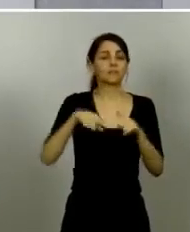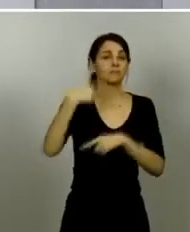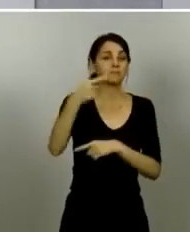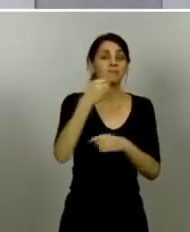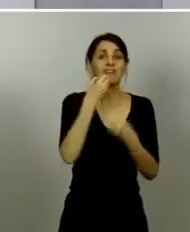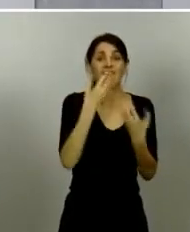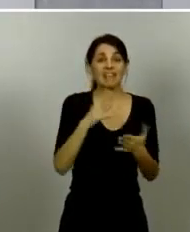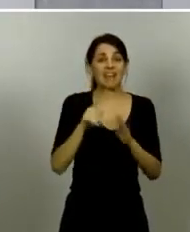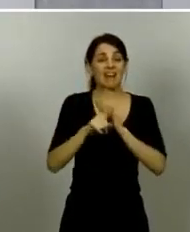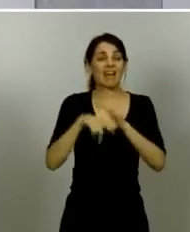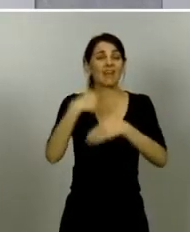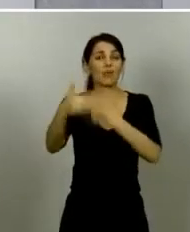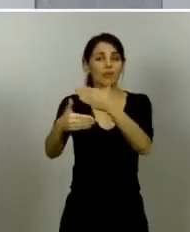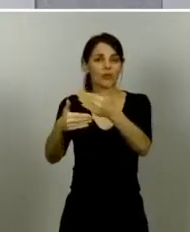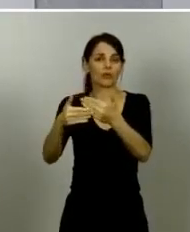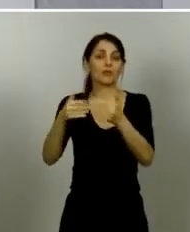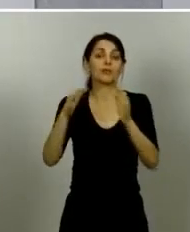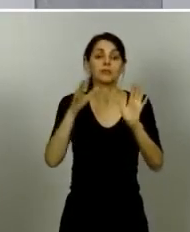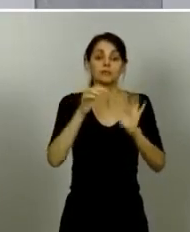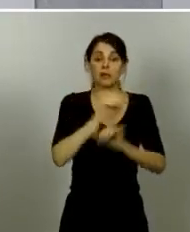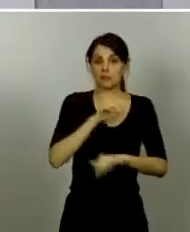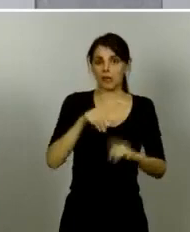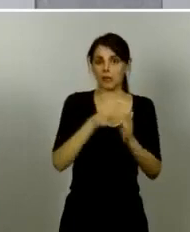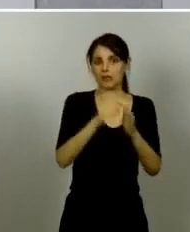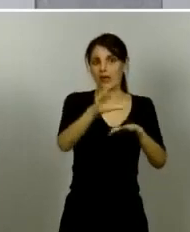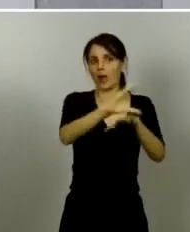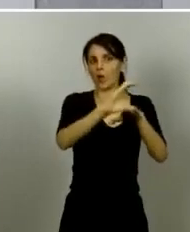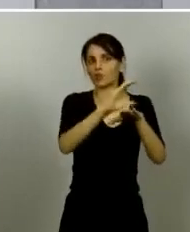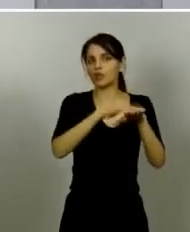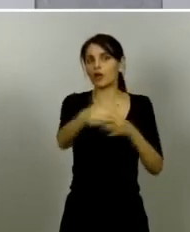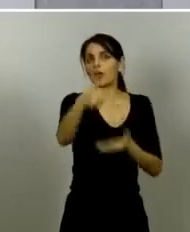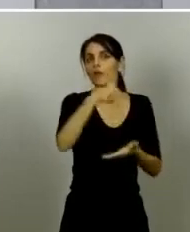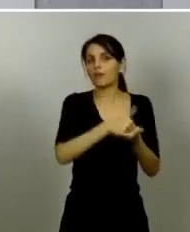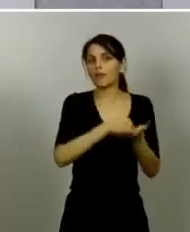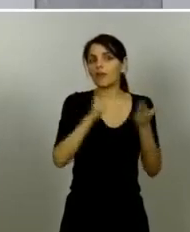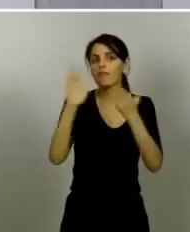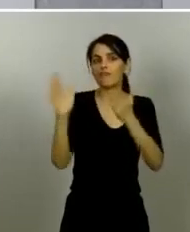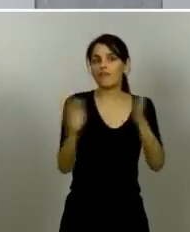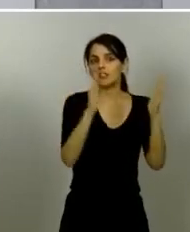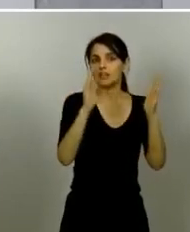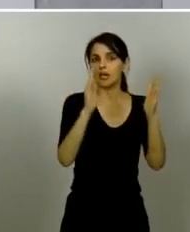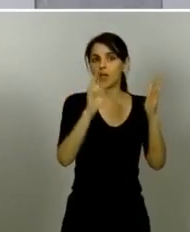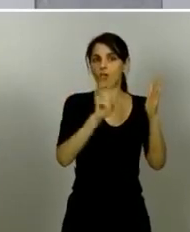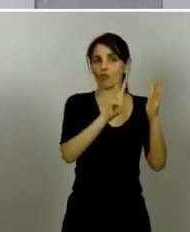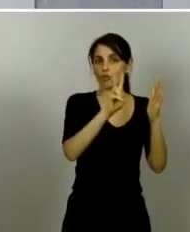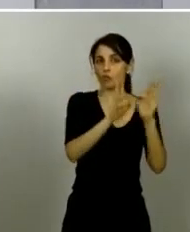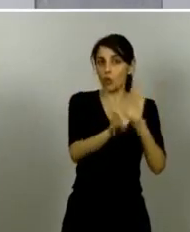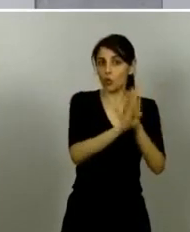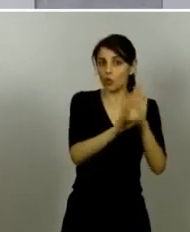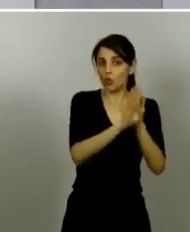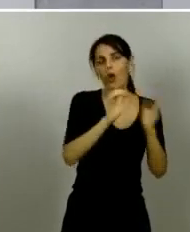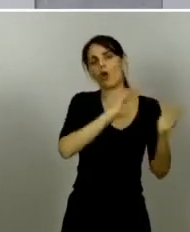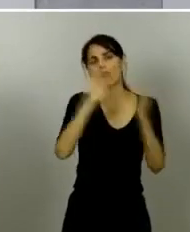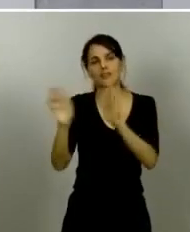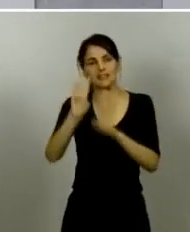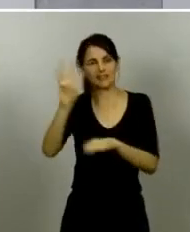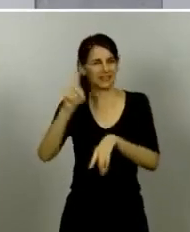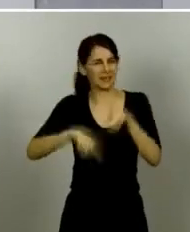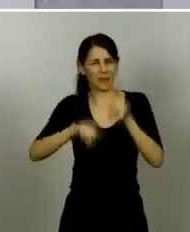una progresión de fase o de permanecer un tiempo más en la fase 2 en el caso de